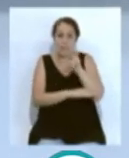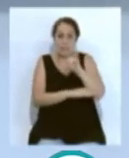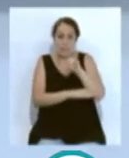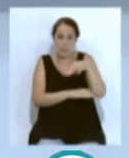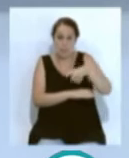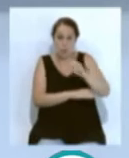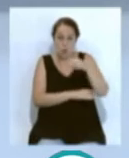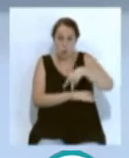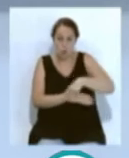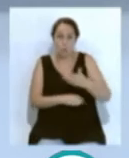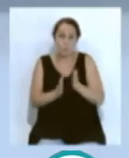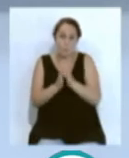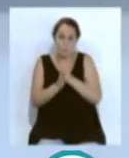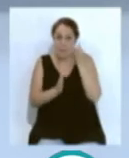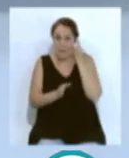compañera Laura Jurado.